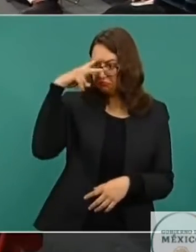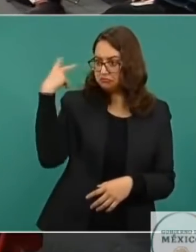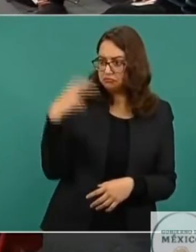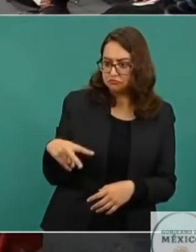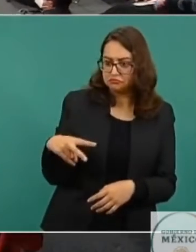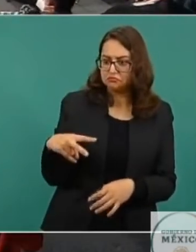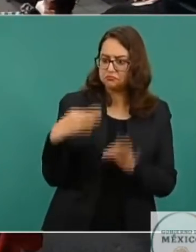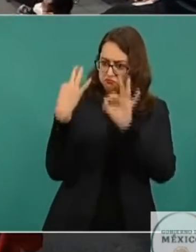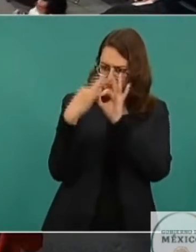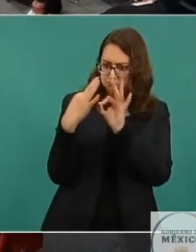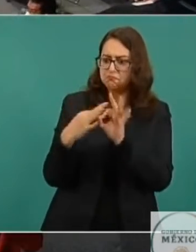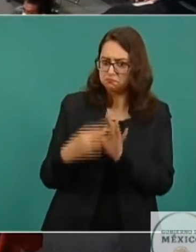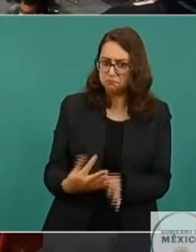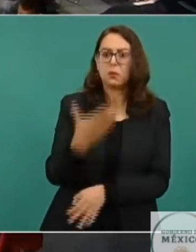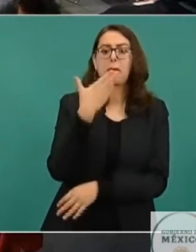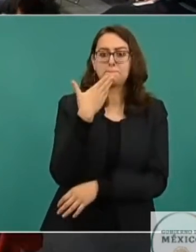incluso